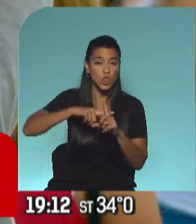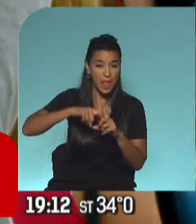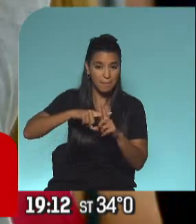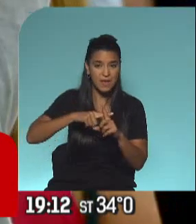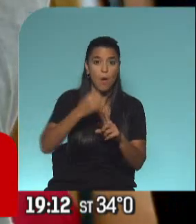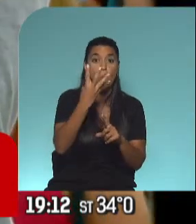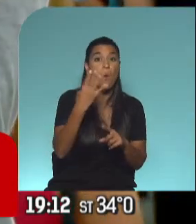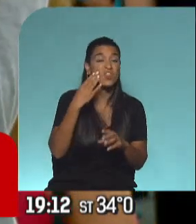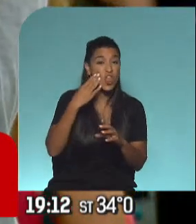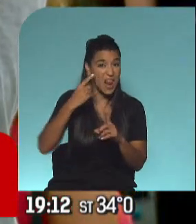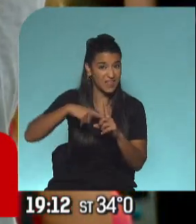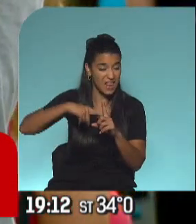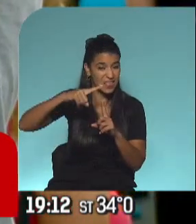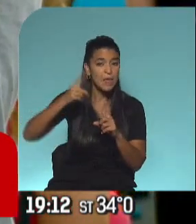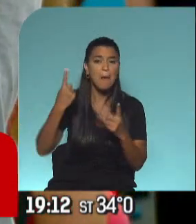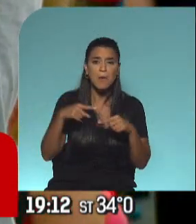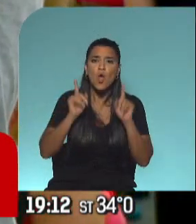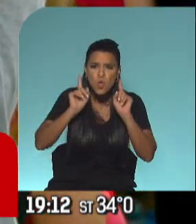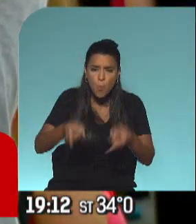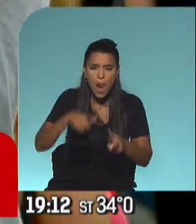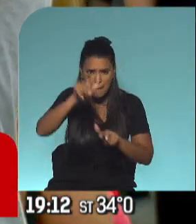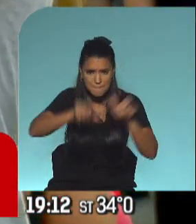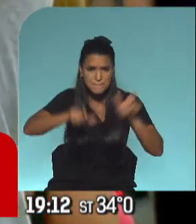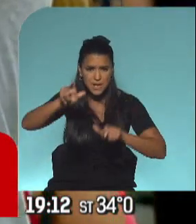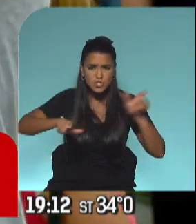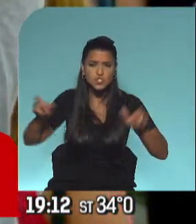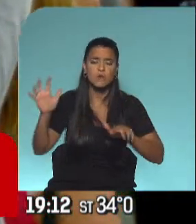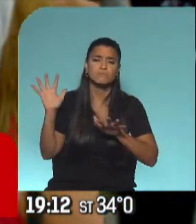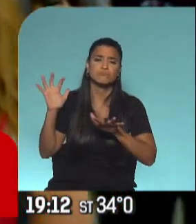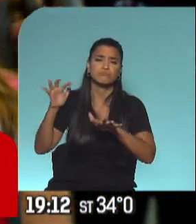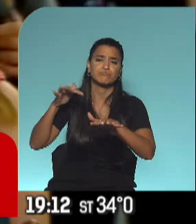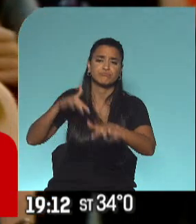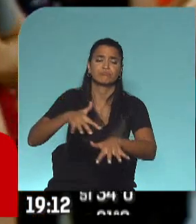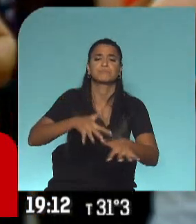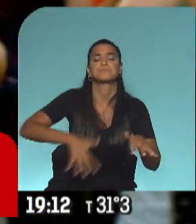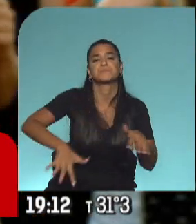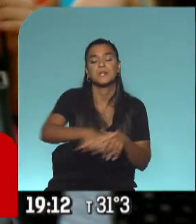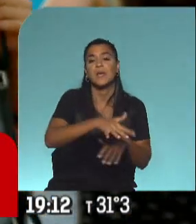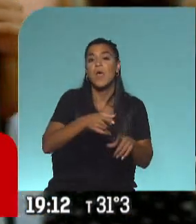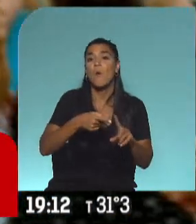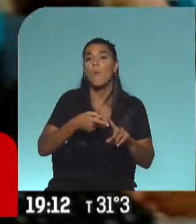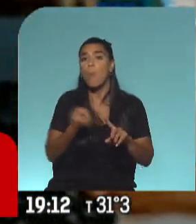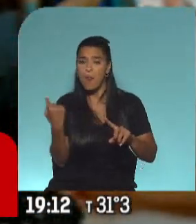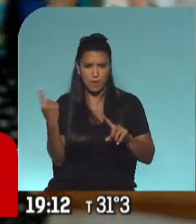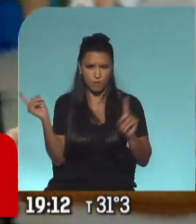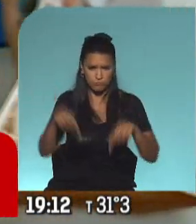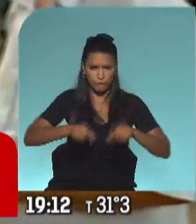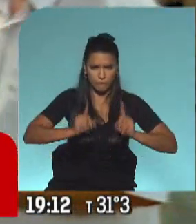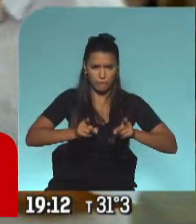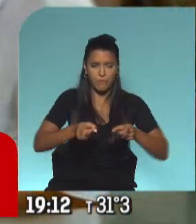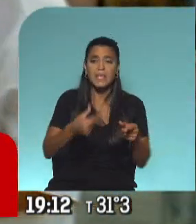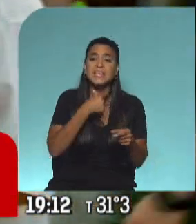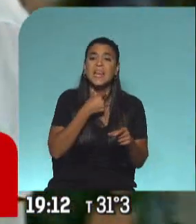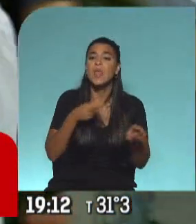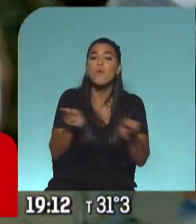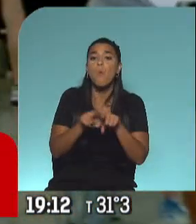4 de la tarde, pero esto no hizo que ninguna de las personas que están llegando a este lugar quisieran pedir la vuelta porque quieren vivir, al igual que el